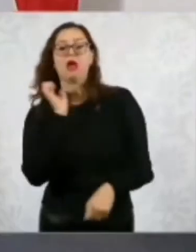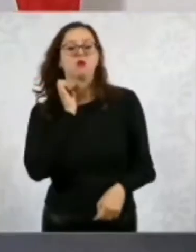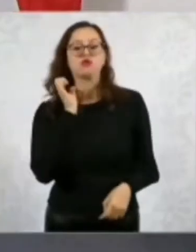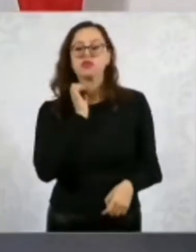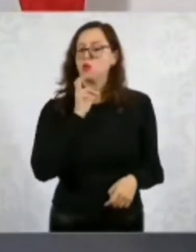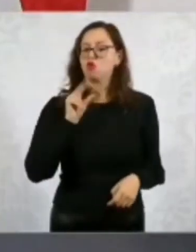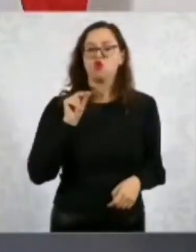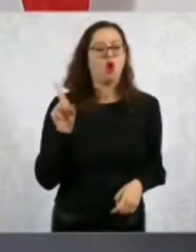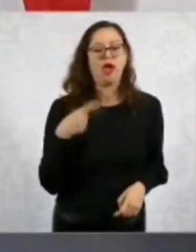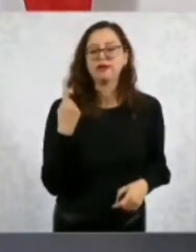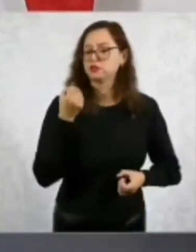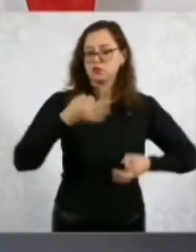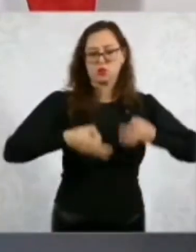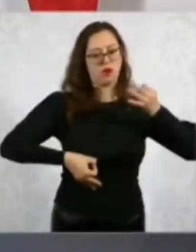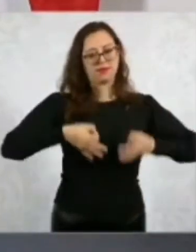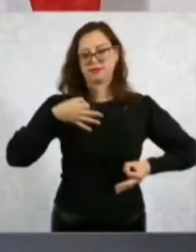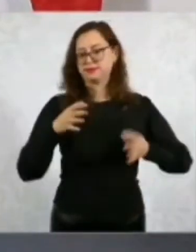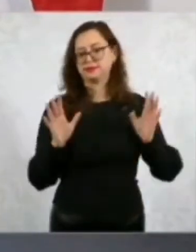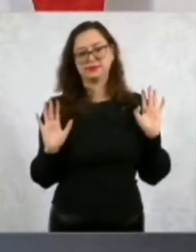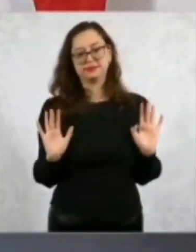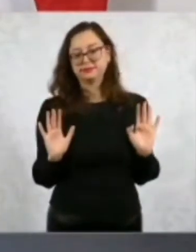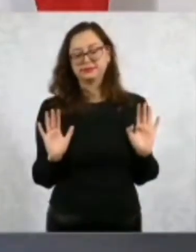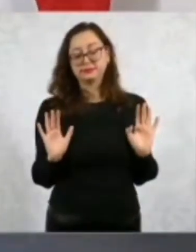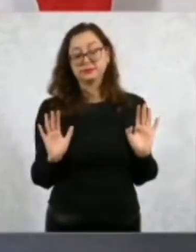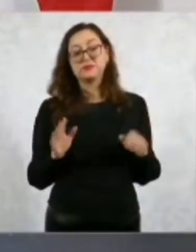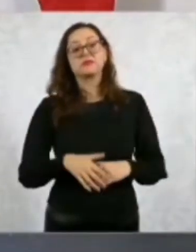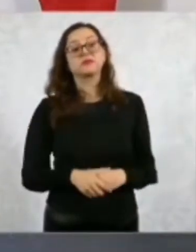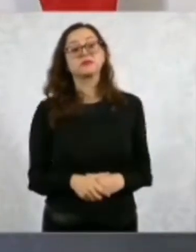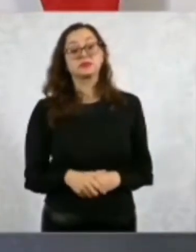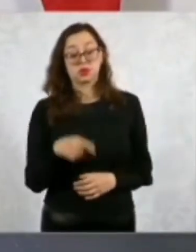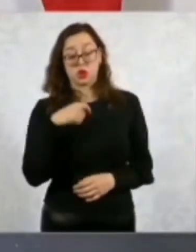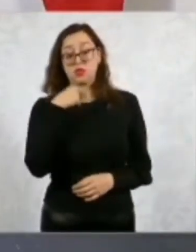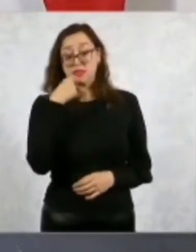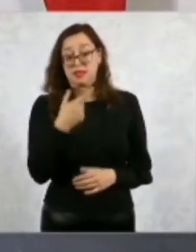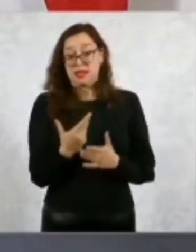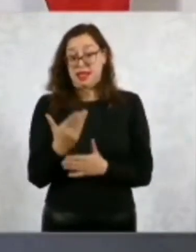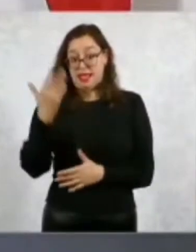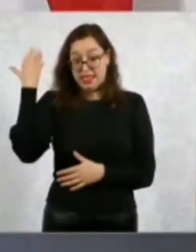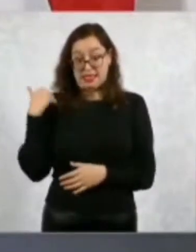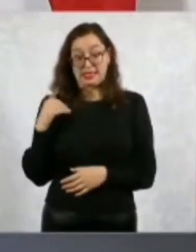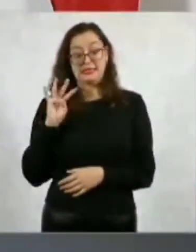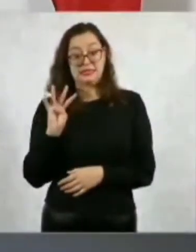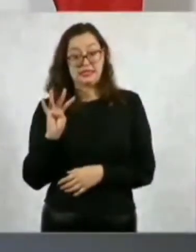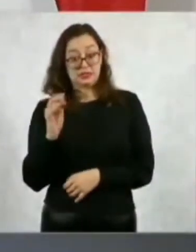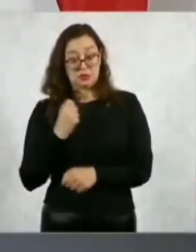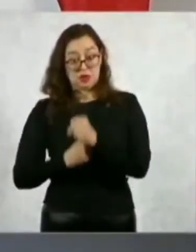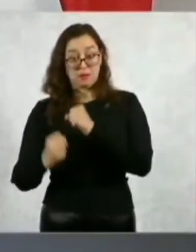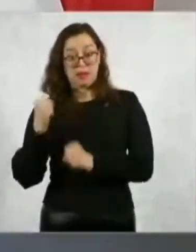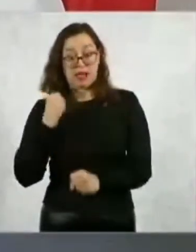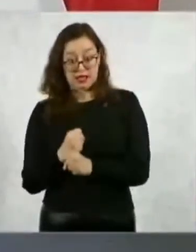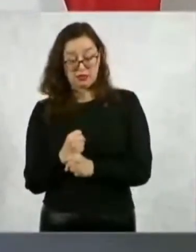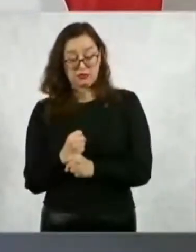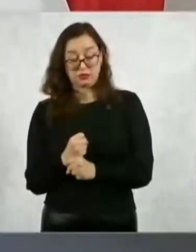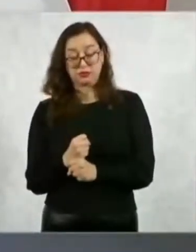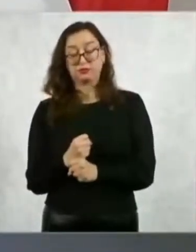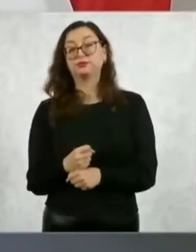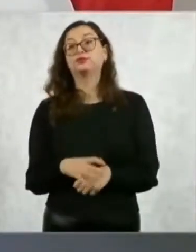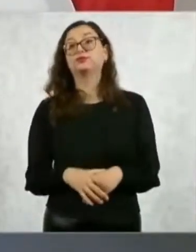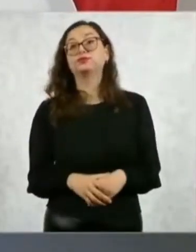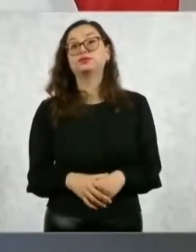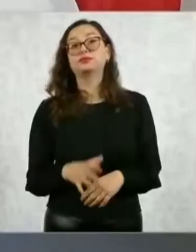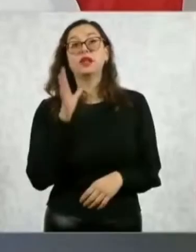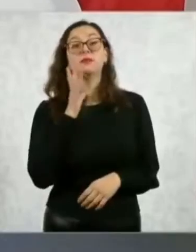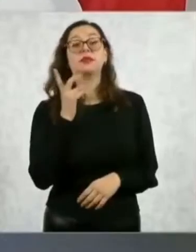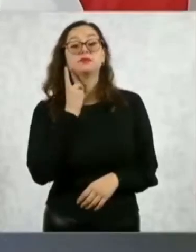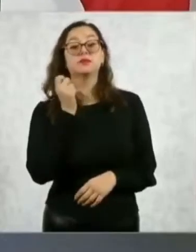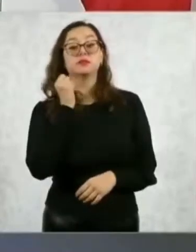19 años que el presidente López Obrador fue desaforado en el Congreso de la